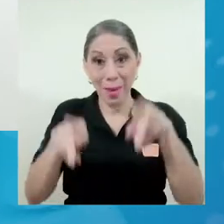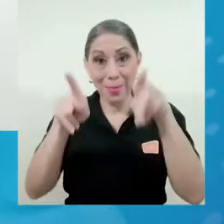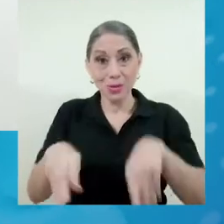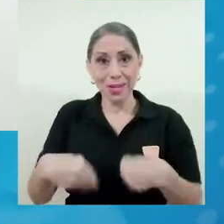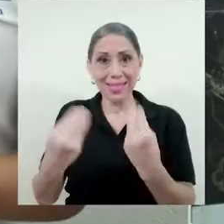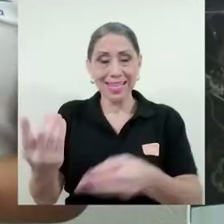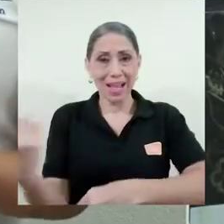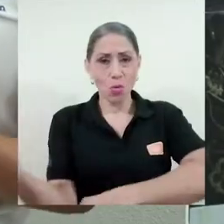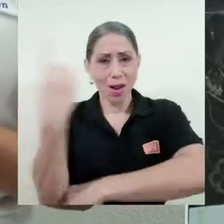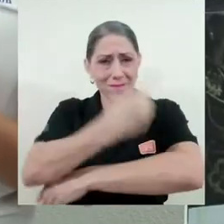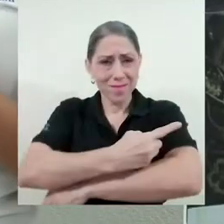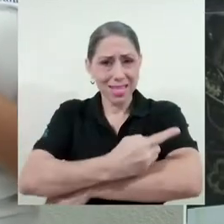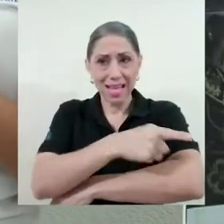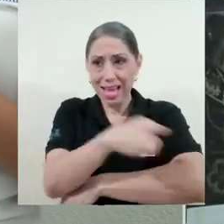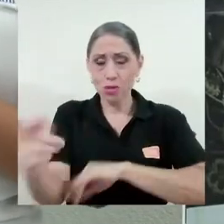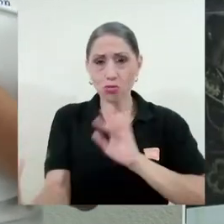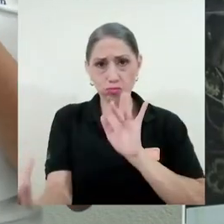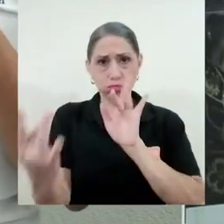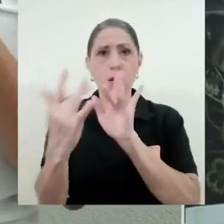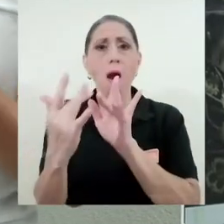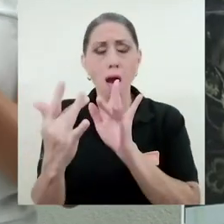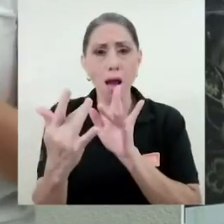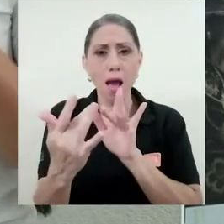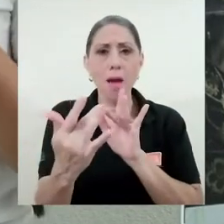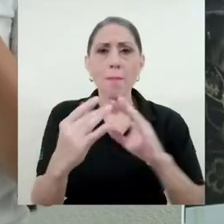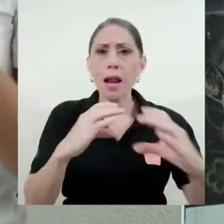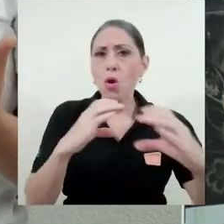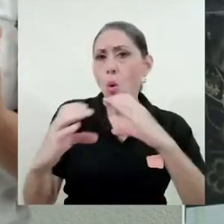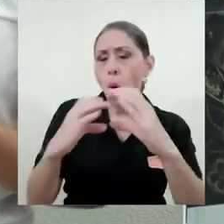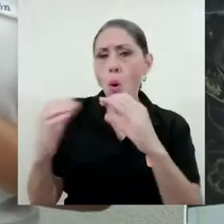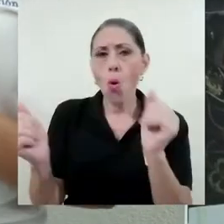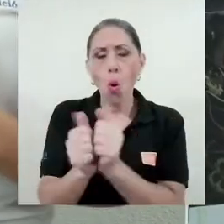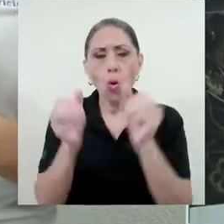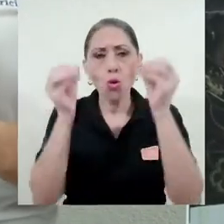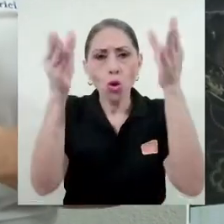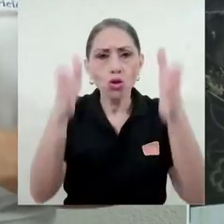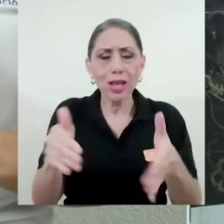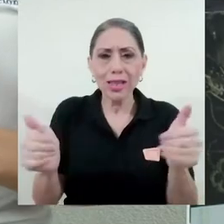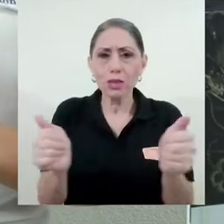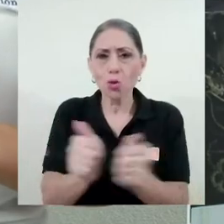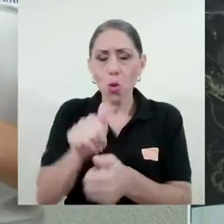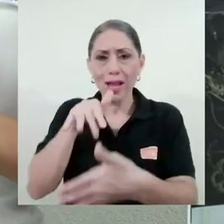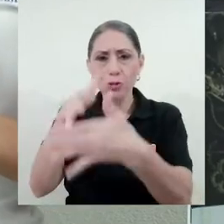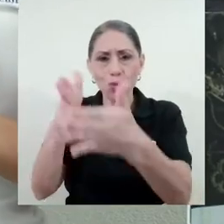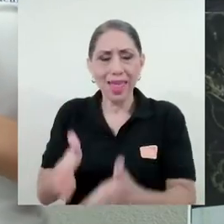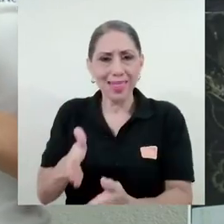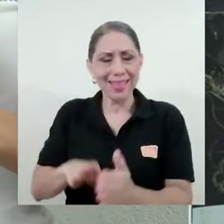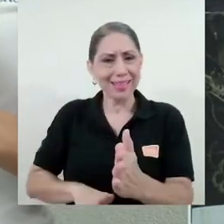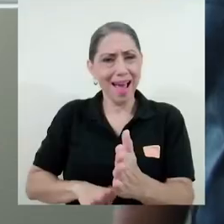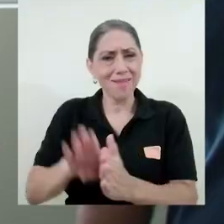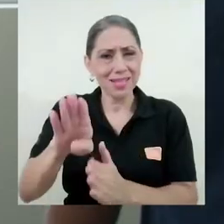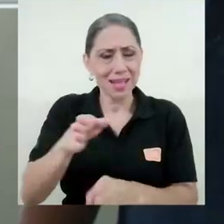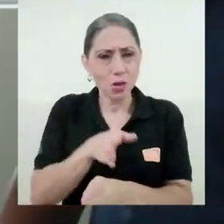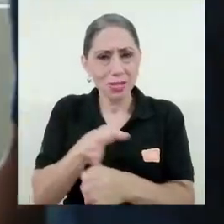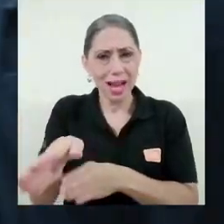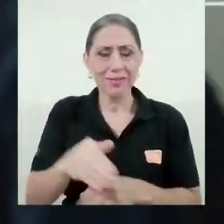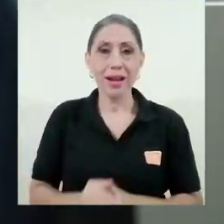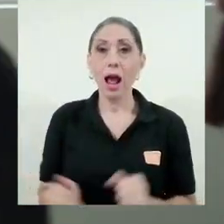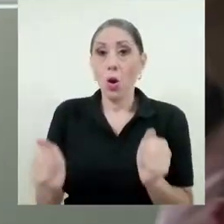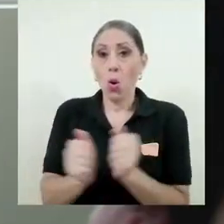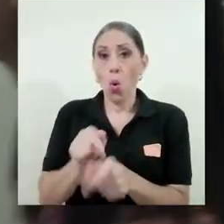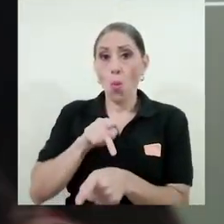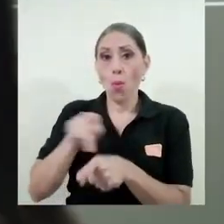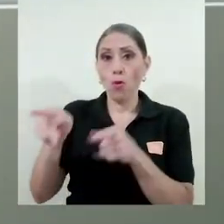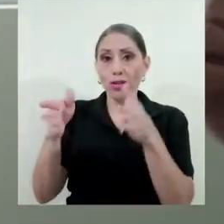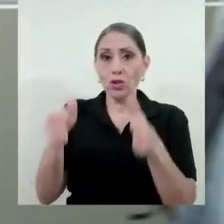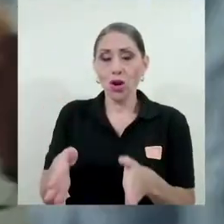puntual puedan conectarse para interactuar con docentes, estudiantes avanzados de carrera, profesionales en